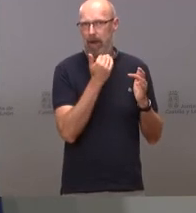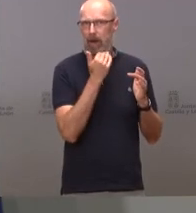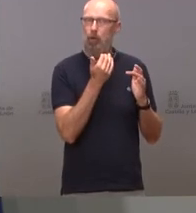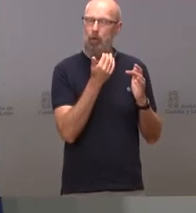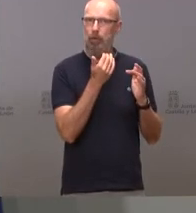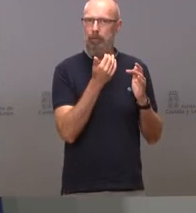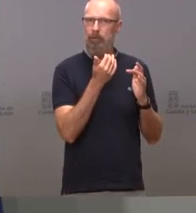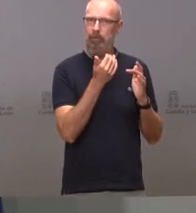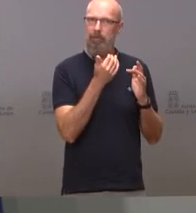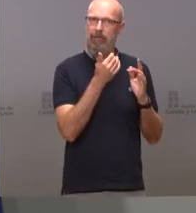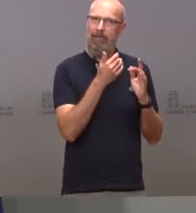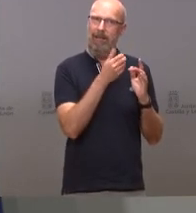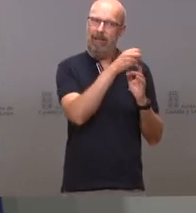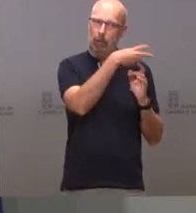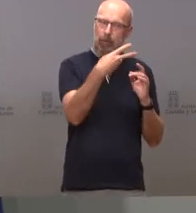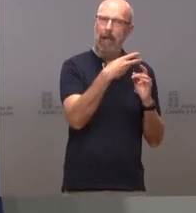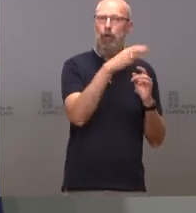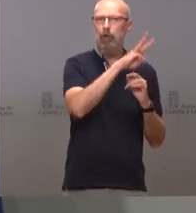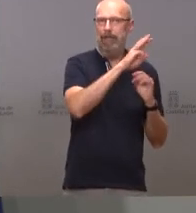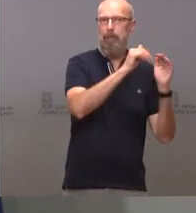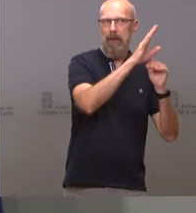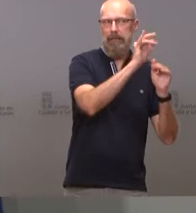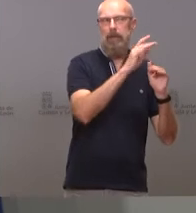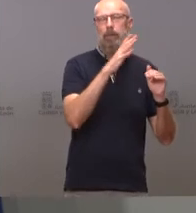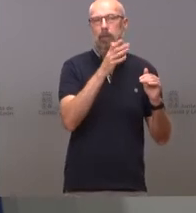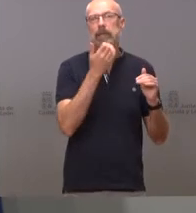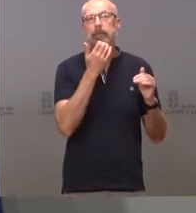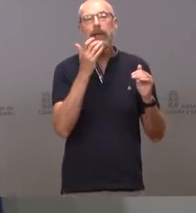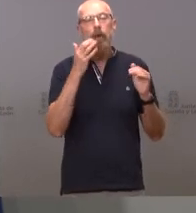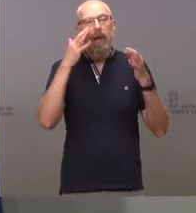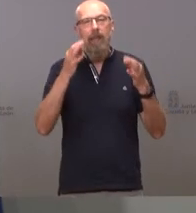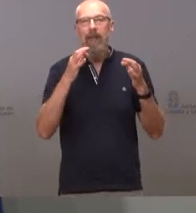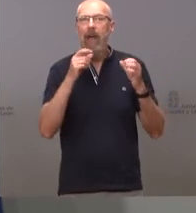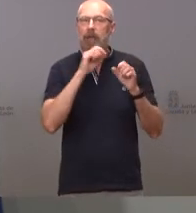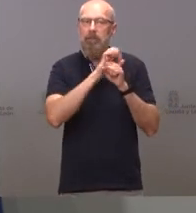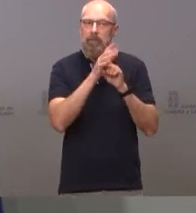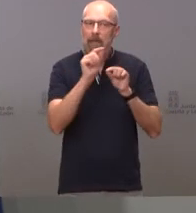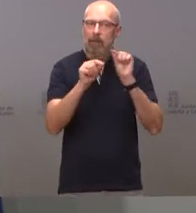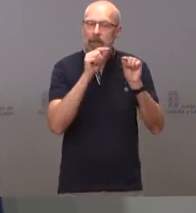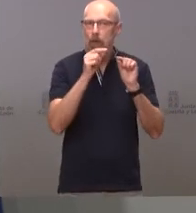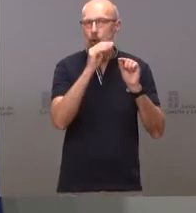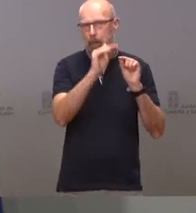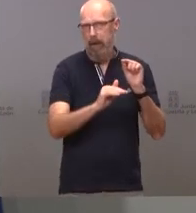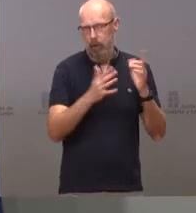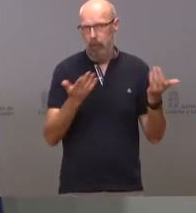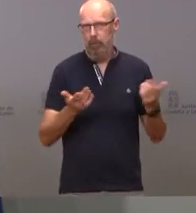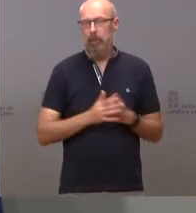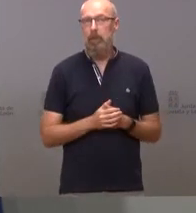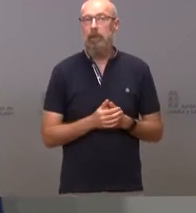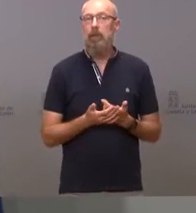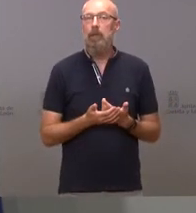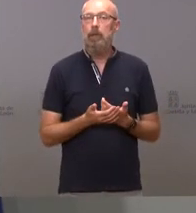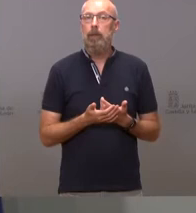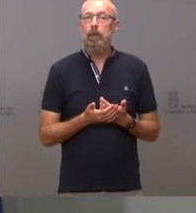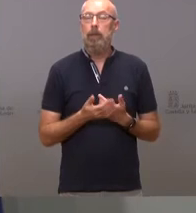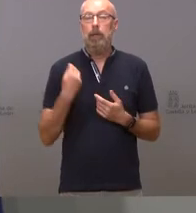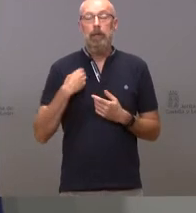incidencia es más baja es un problema matemático pero sobre todo ello estamos ¿sobre qué ocurre